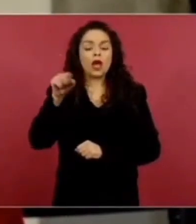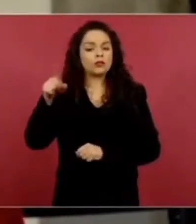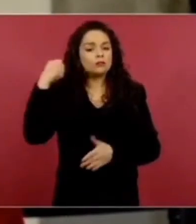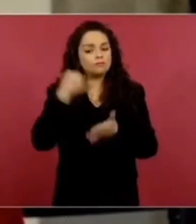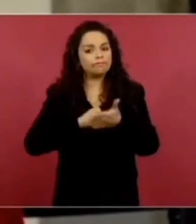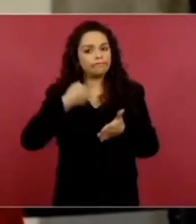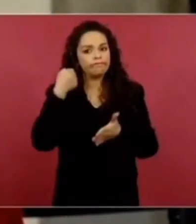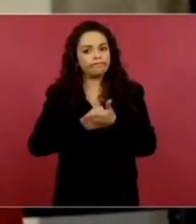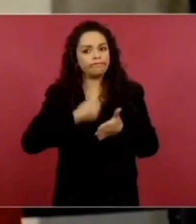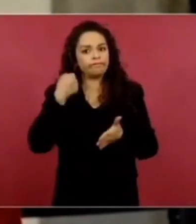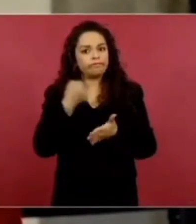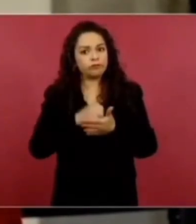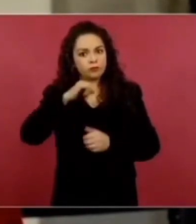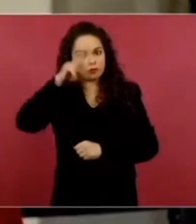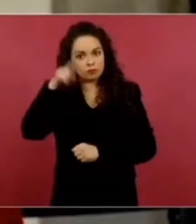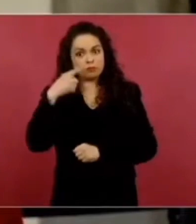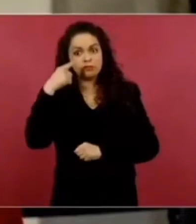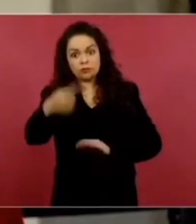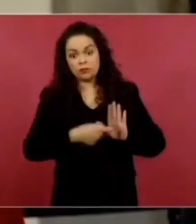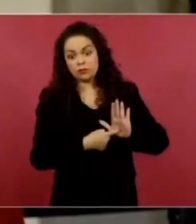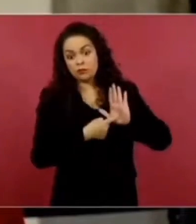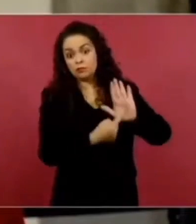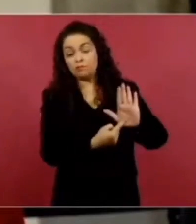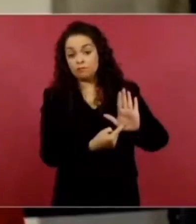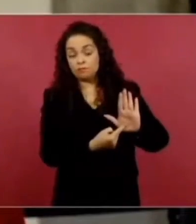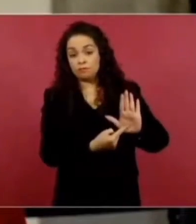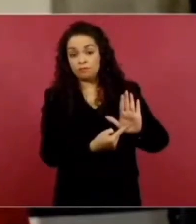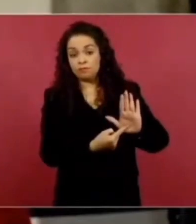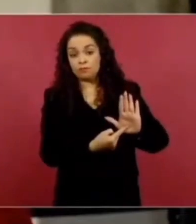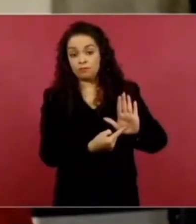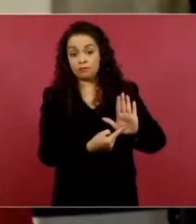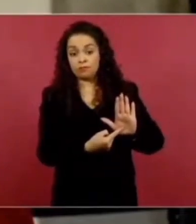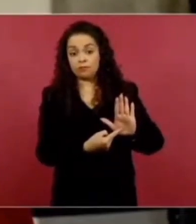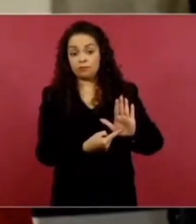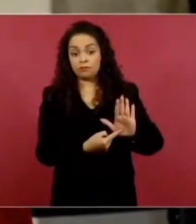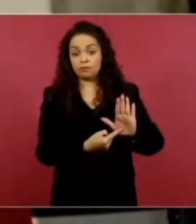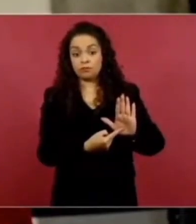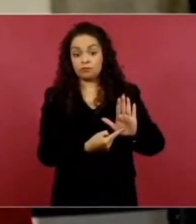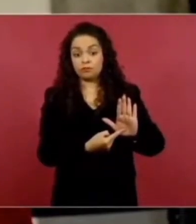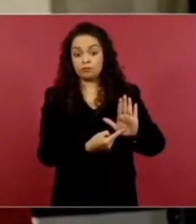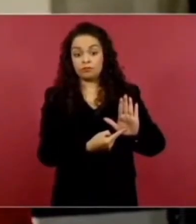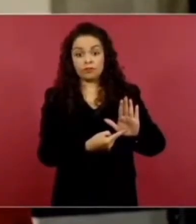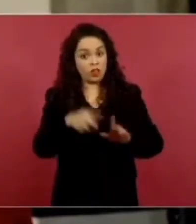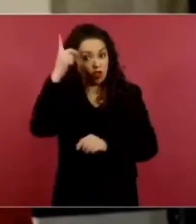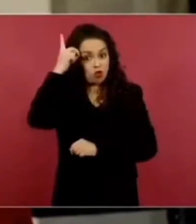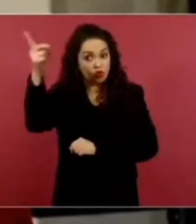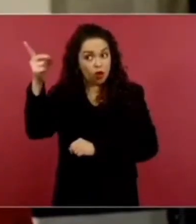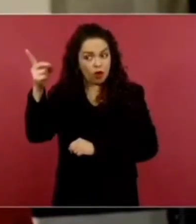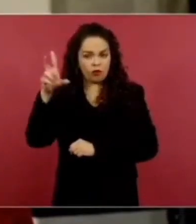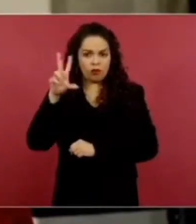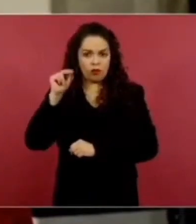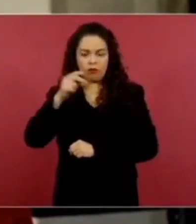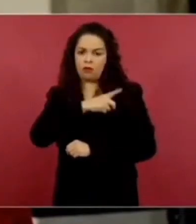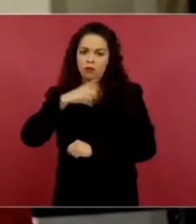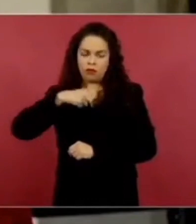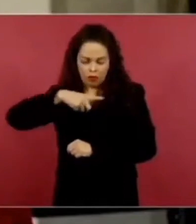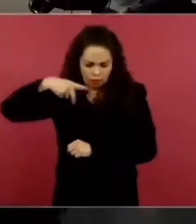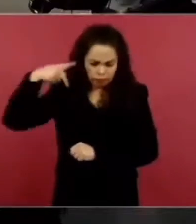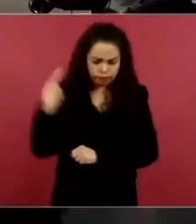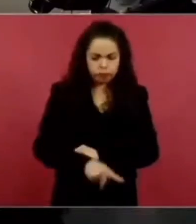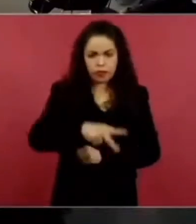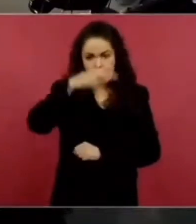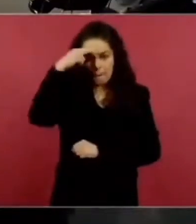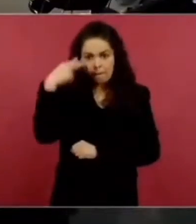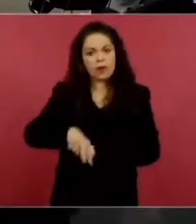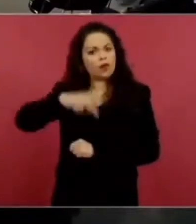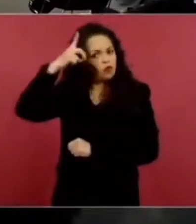demostrado también ahí que no es que no debería ser y que debería ser un bien de la nación y quedó